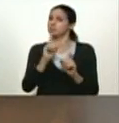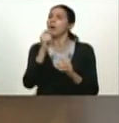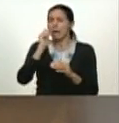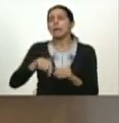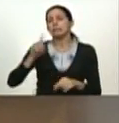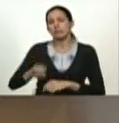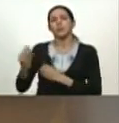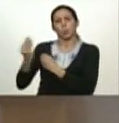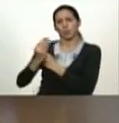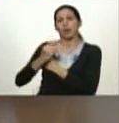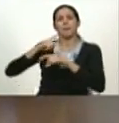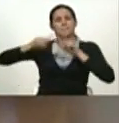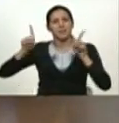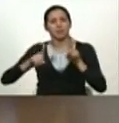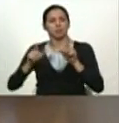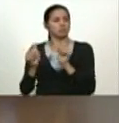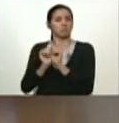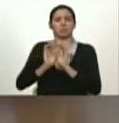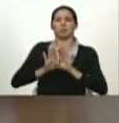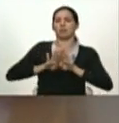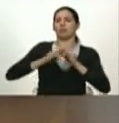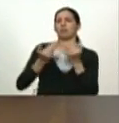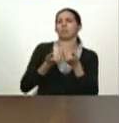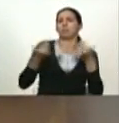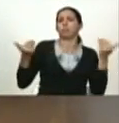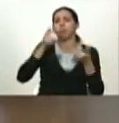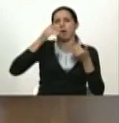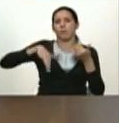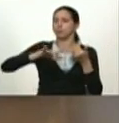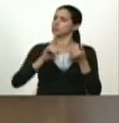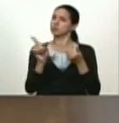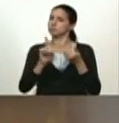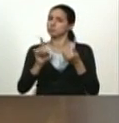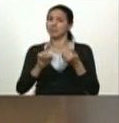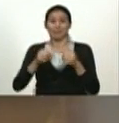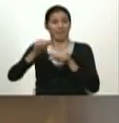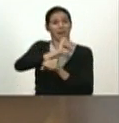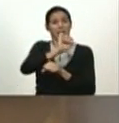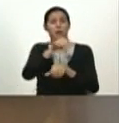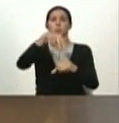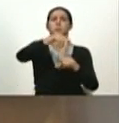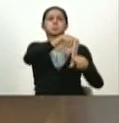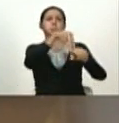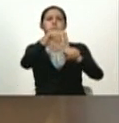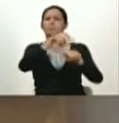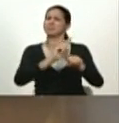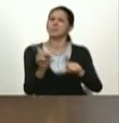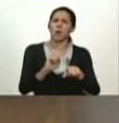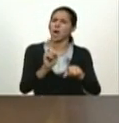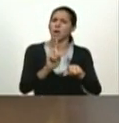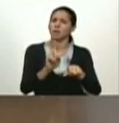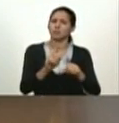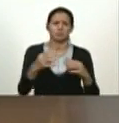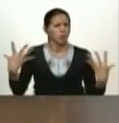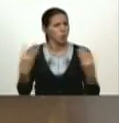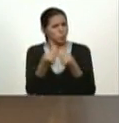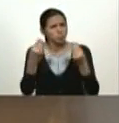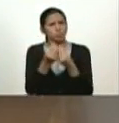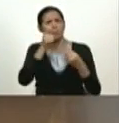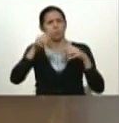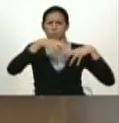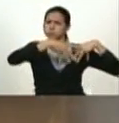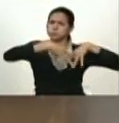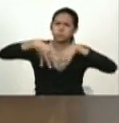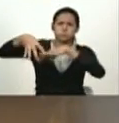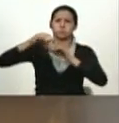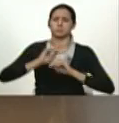que cuidarse sí pero prohibidas las caravanas ministros sin caravanas cuidándose frente a los